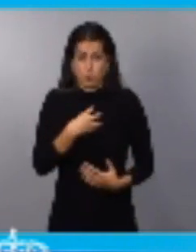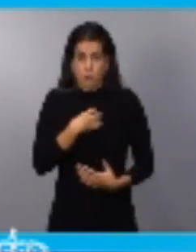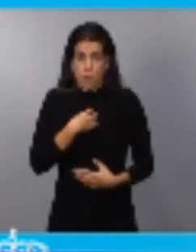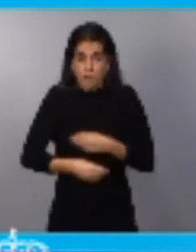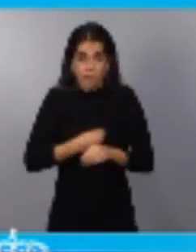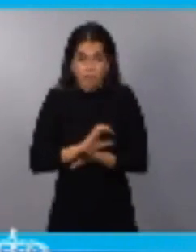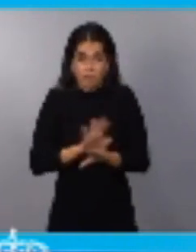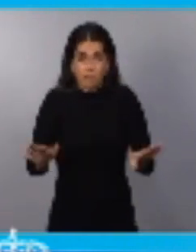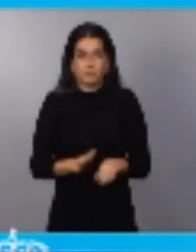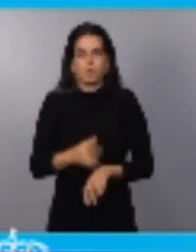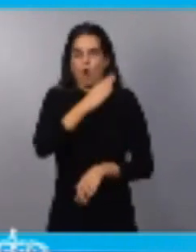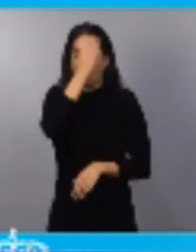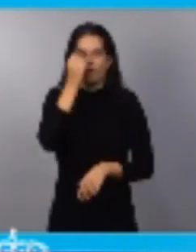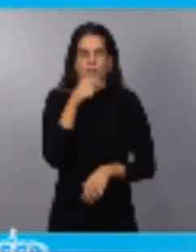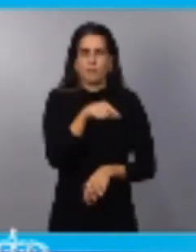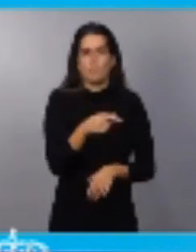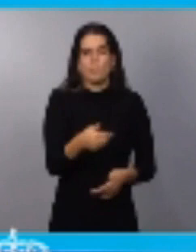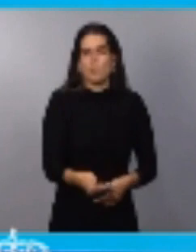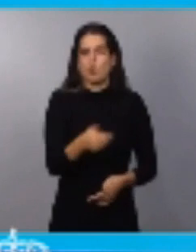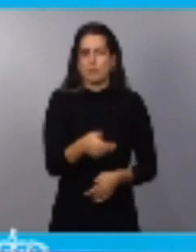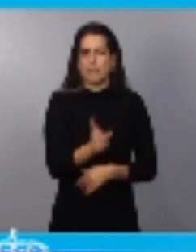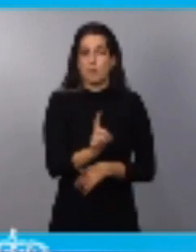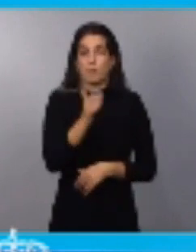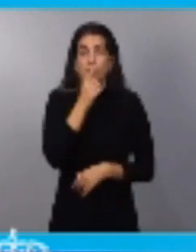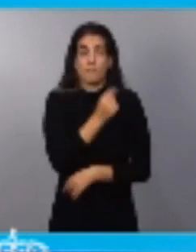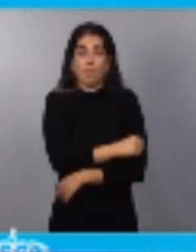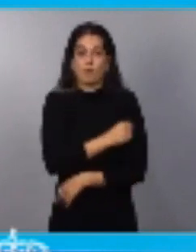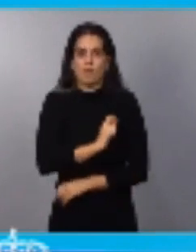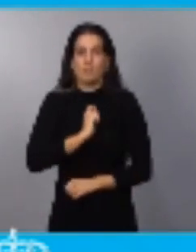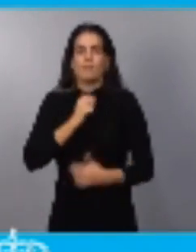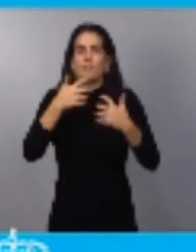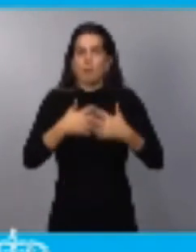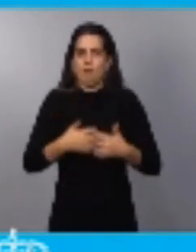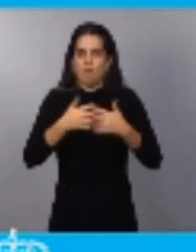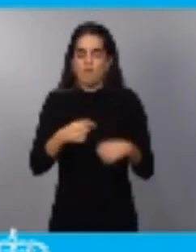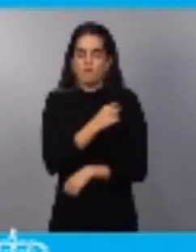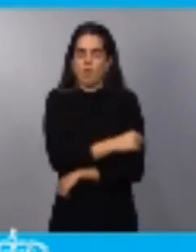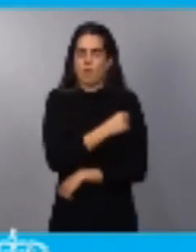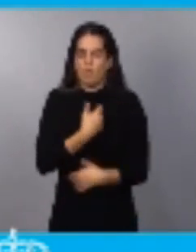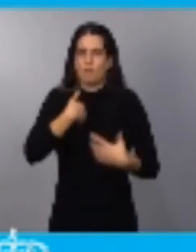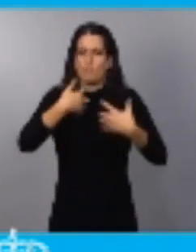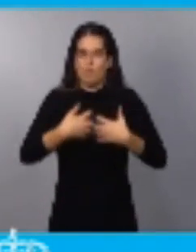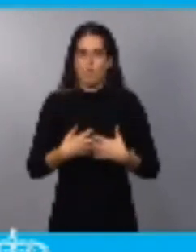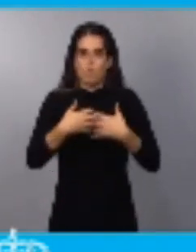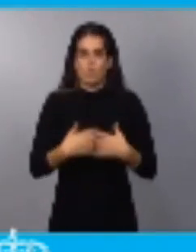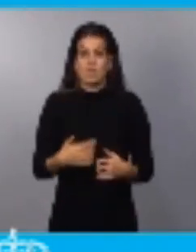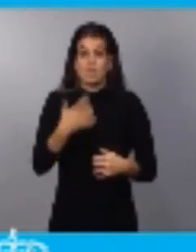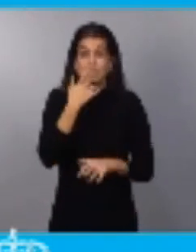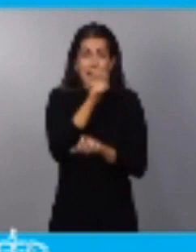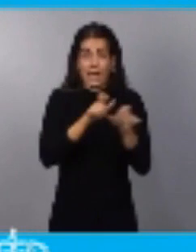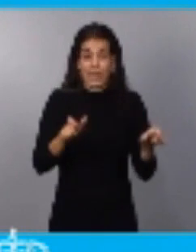olvidemos lo importante, y es que las vacunas funcionan. Las vacunas funcionan, y cuanta más gente, por tanto, esté vacunada, menos